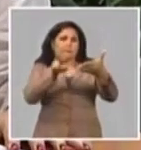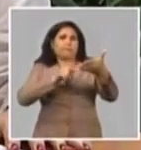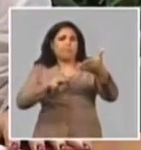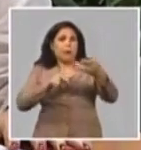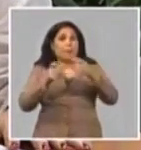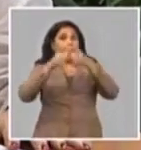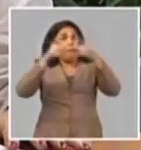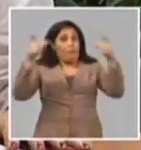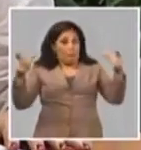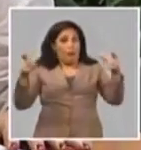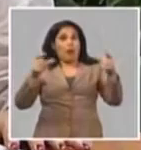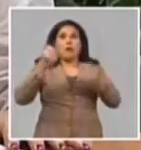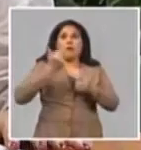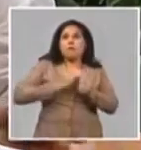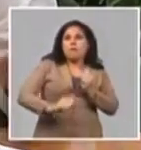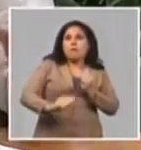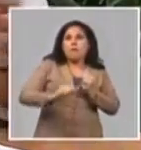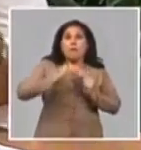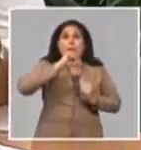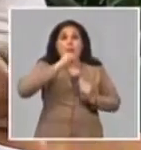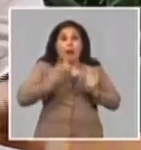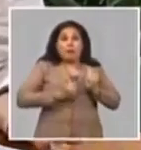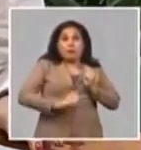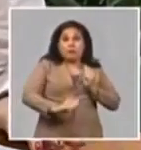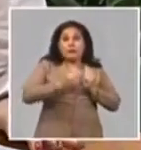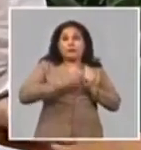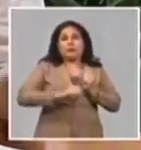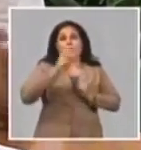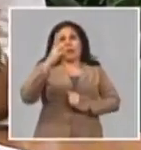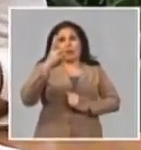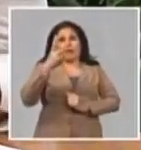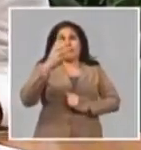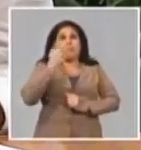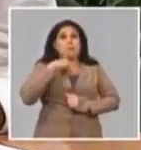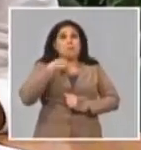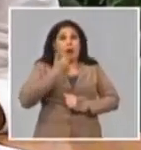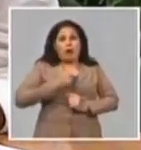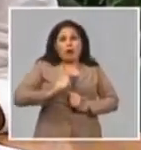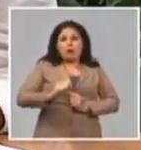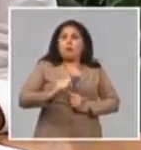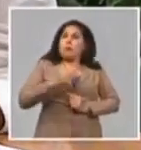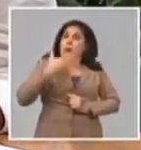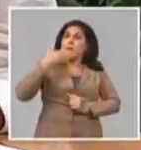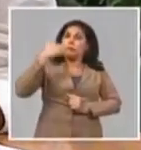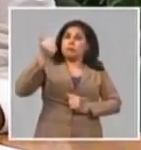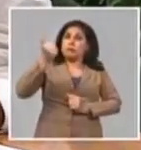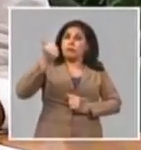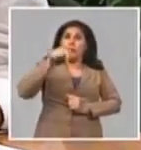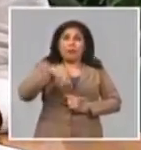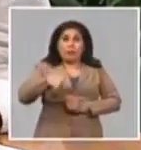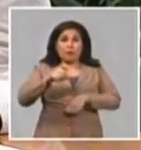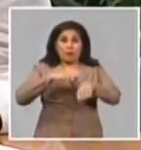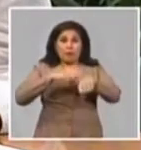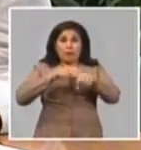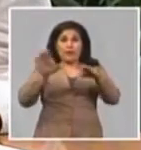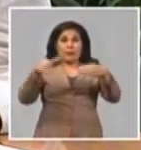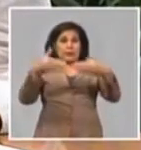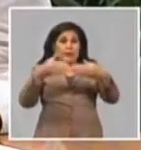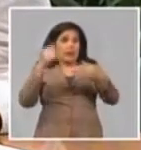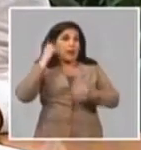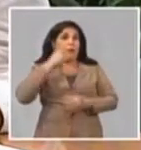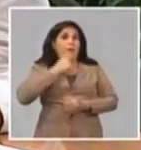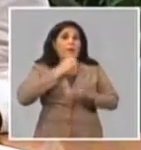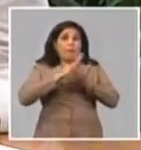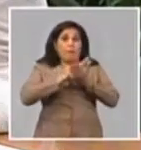incrementando el número de identificando a las madres. Se han beneficiado hasta el cierre de esta